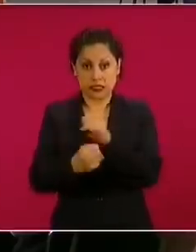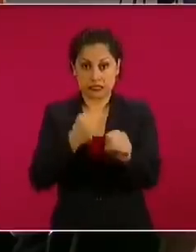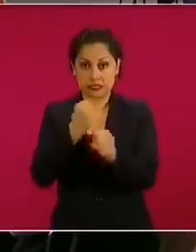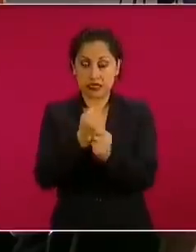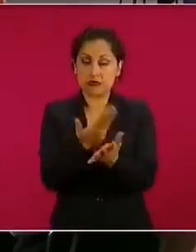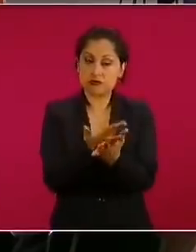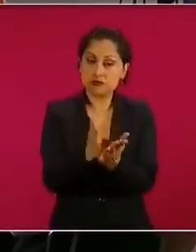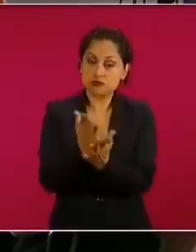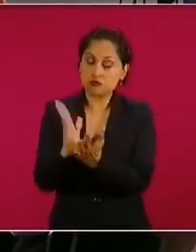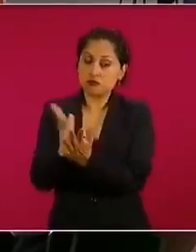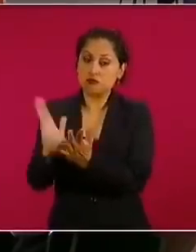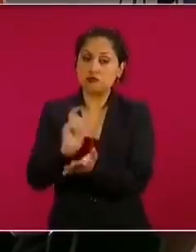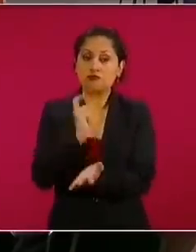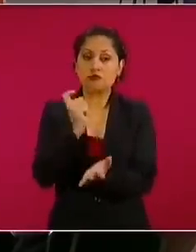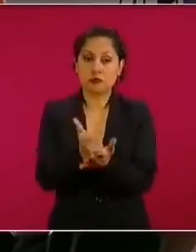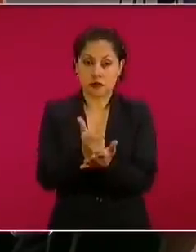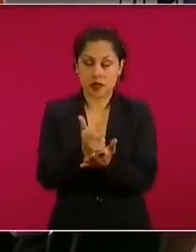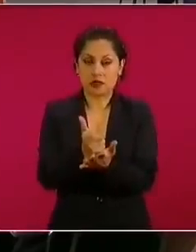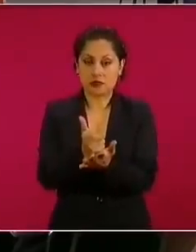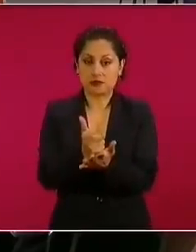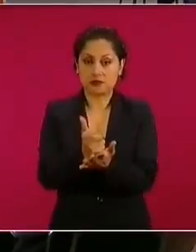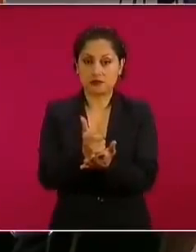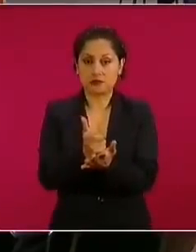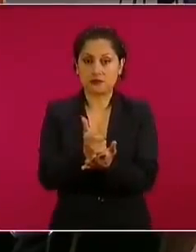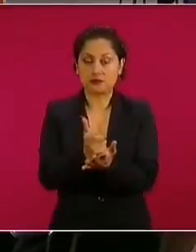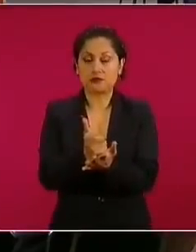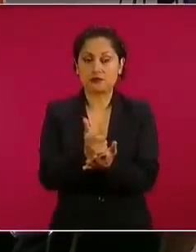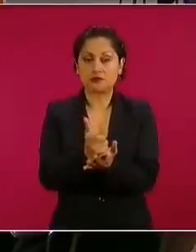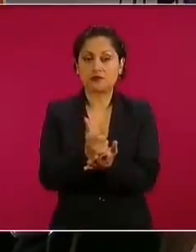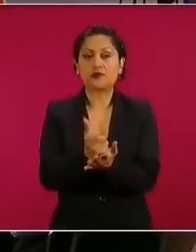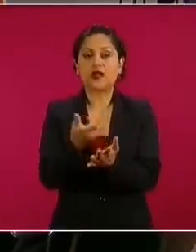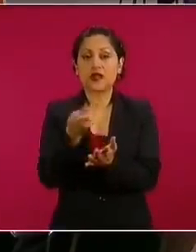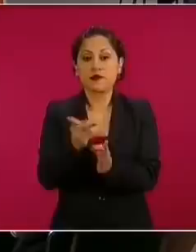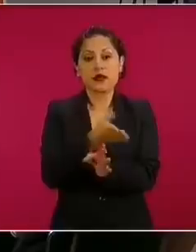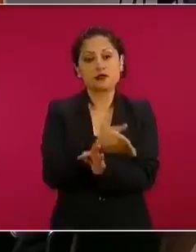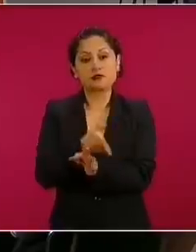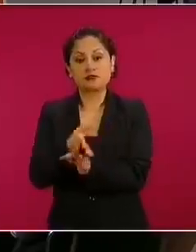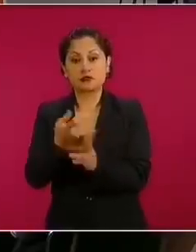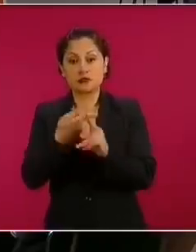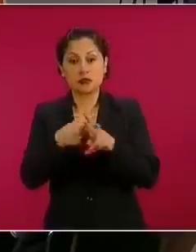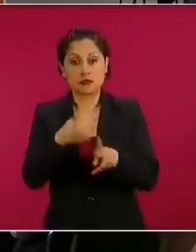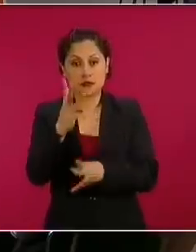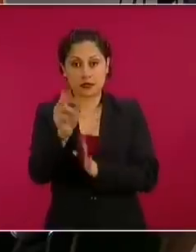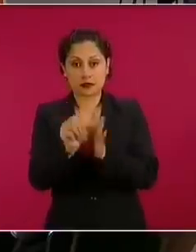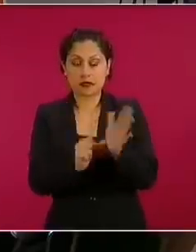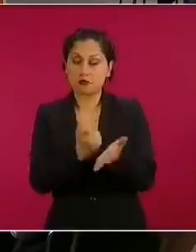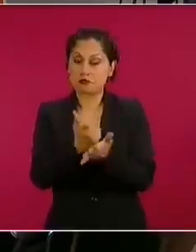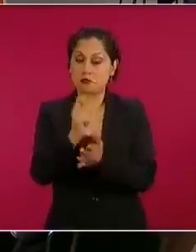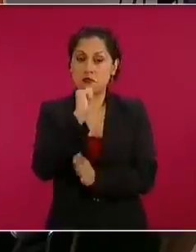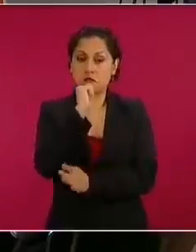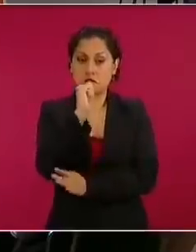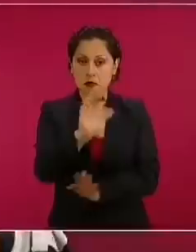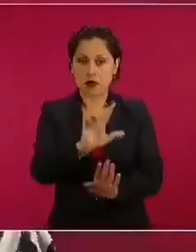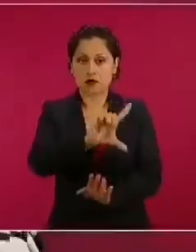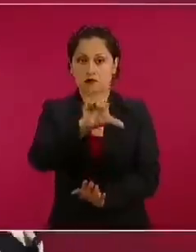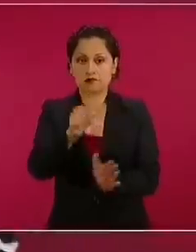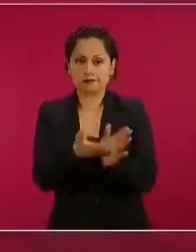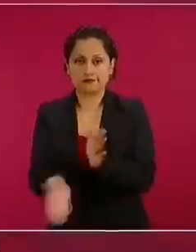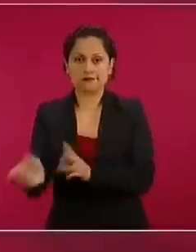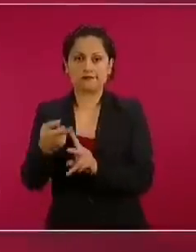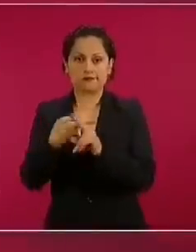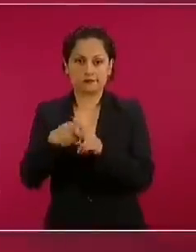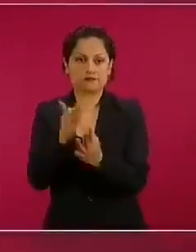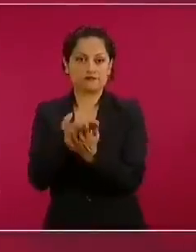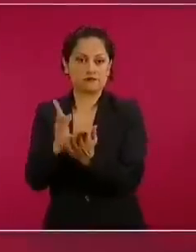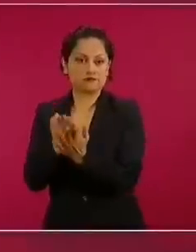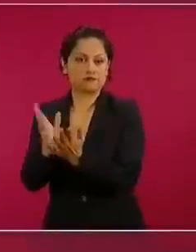periodo de gracia de tres meses. ¿Qué significa esto? Que el beneficiario